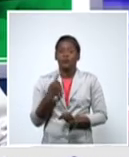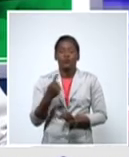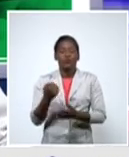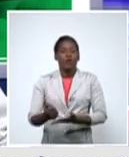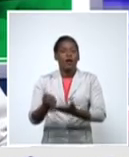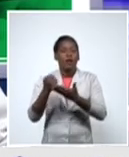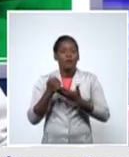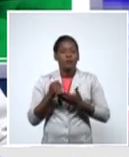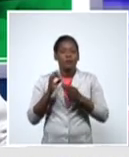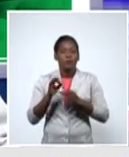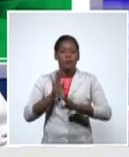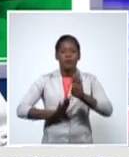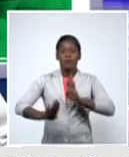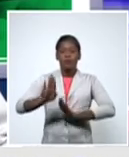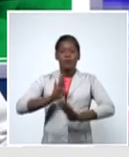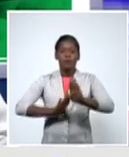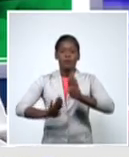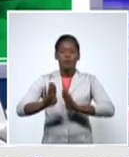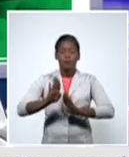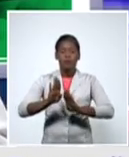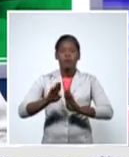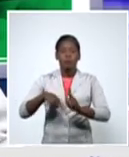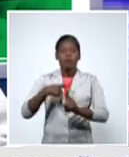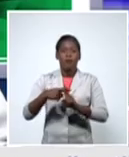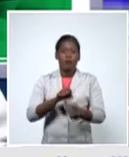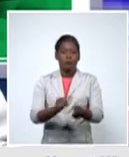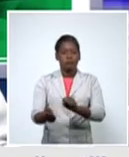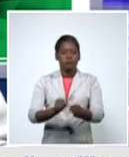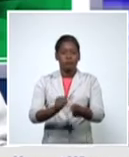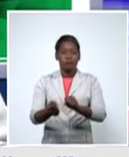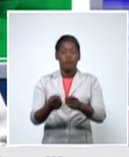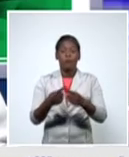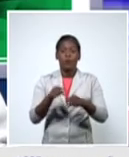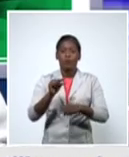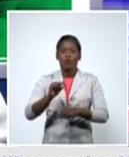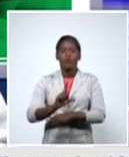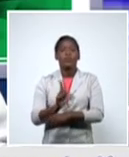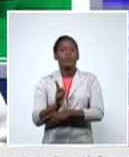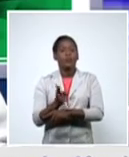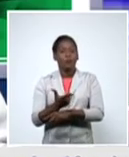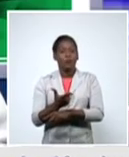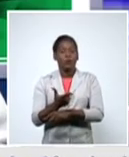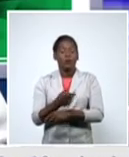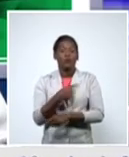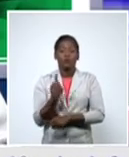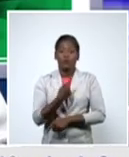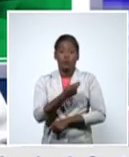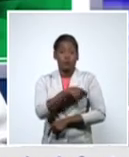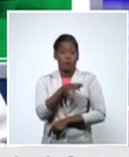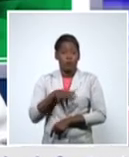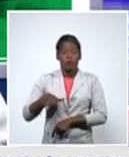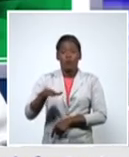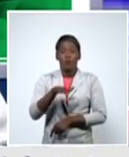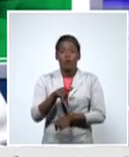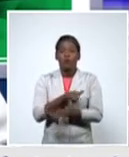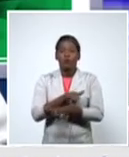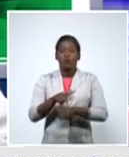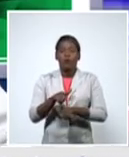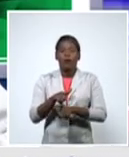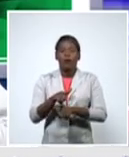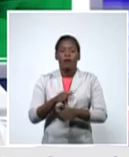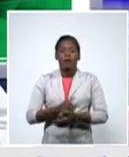en el control no obstante esto demora y los cubanos no podemos seguir permitiendo